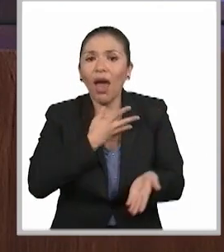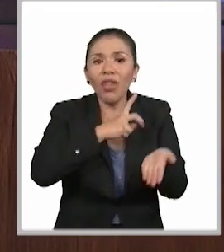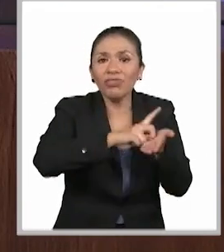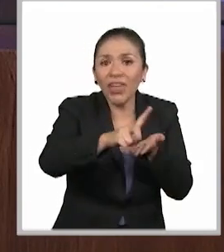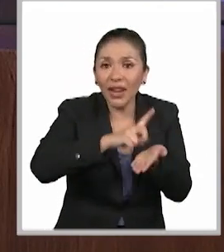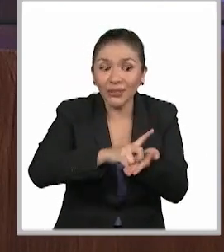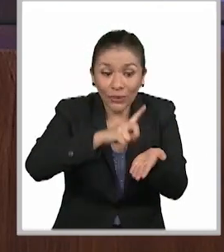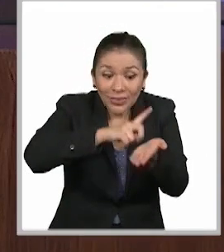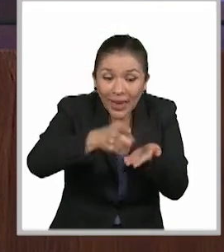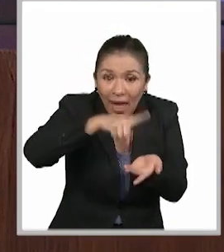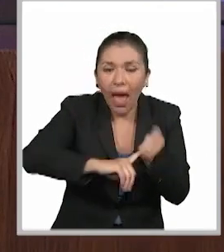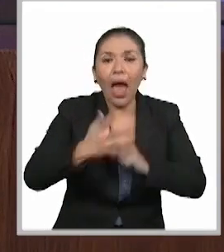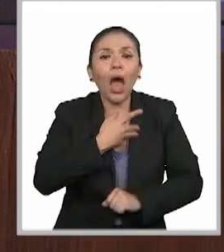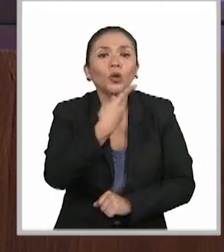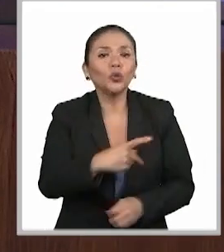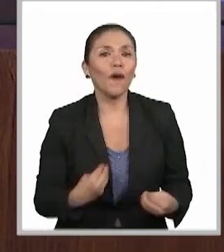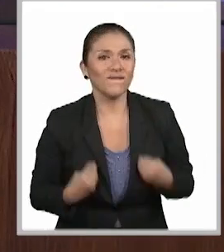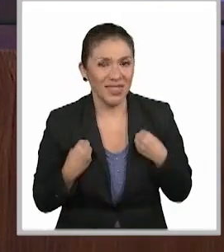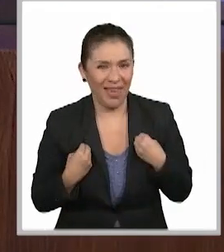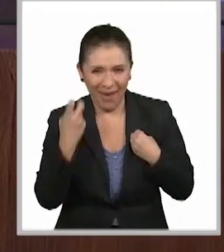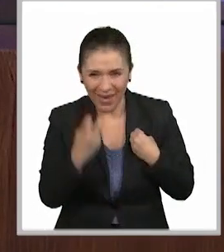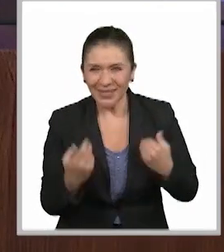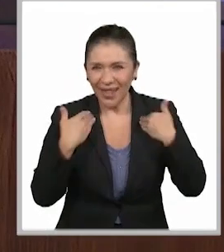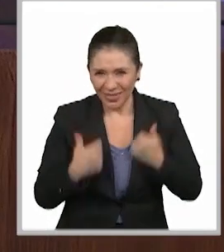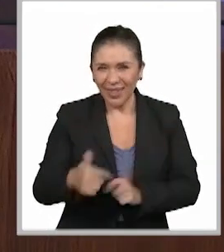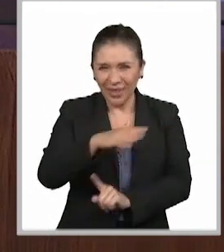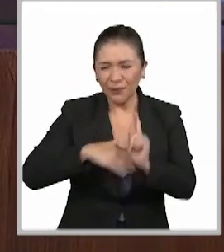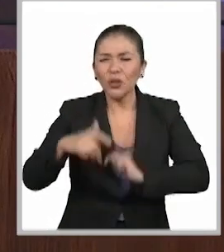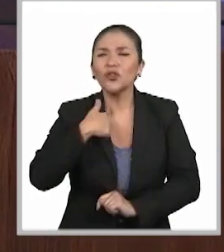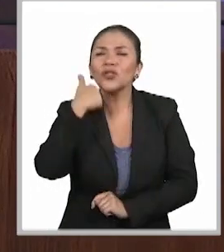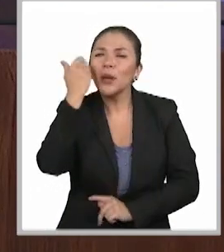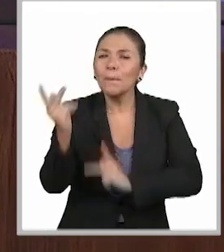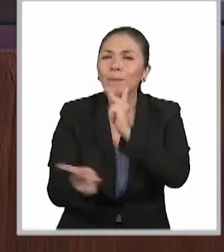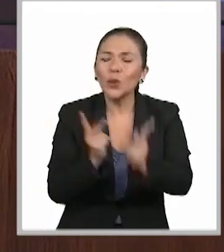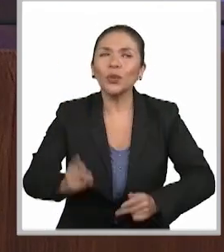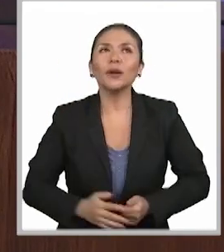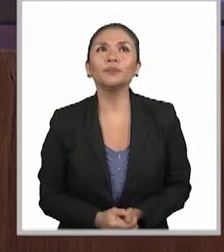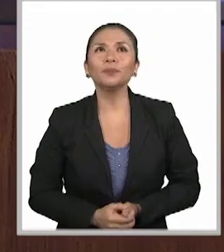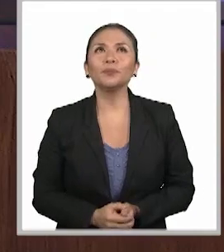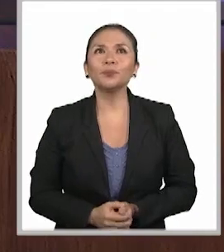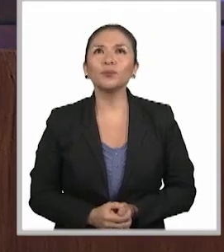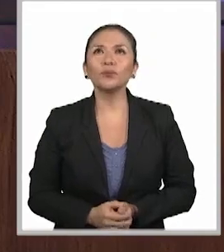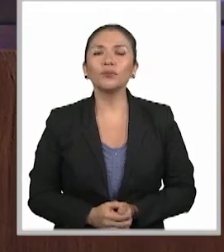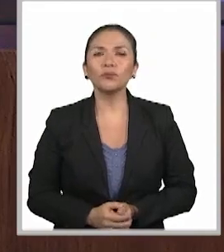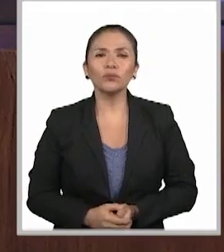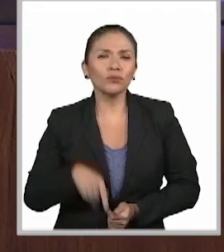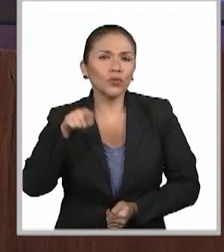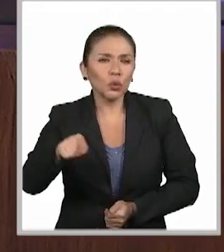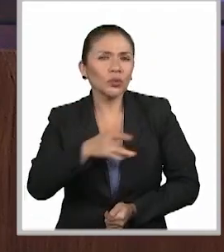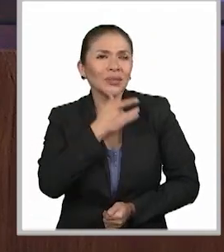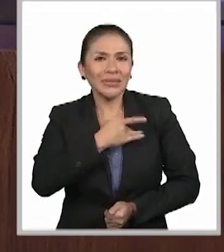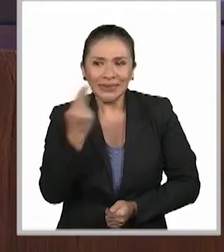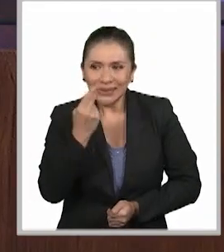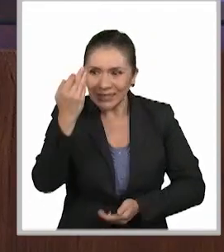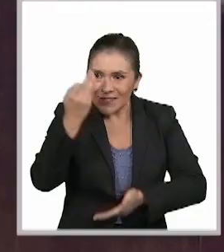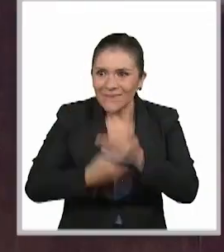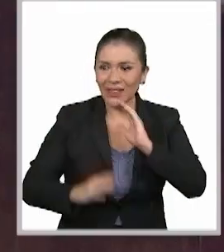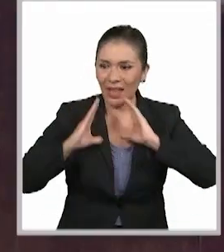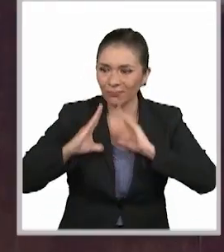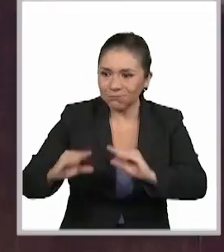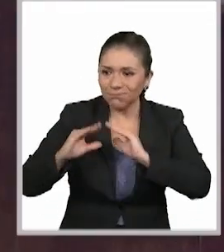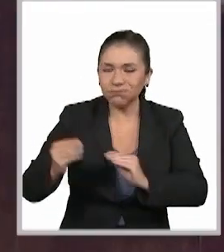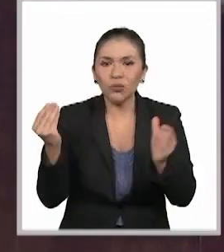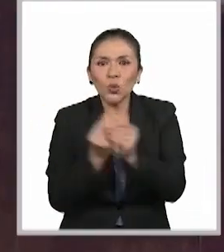derechos y sobre esos derechos está la vida. En ese mismo contexto, Paula, me gustaría preguntarte, ¿qué capacitaciones consideras que